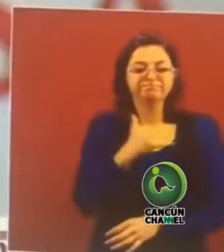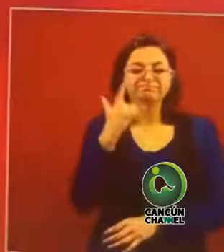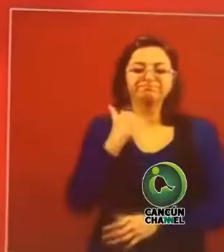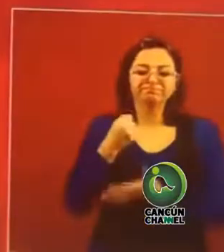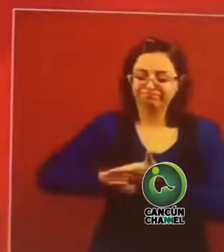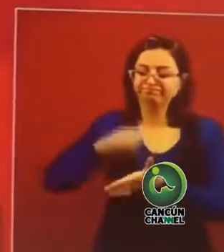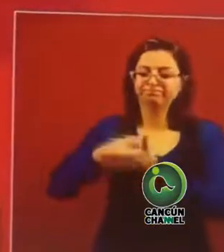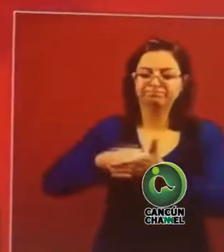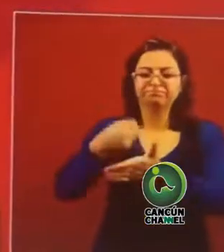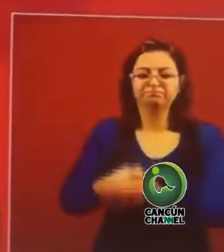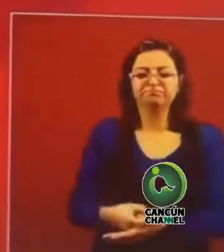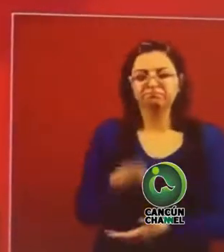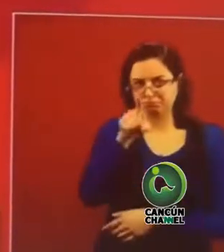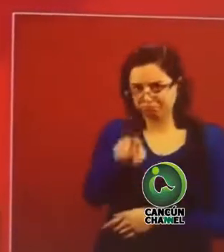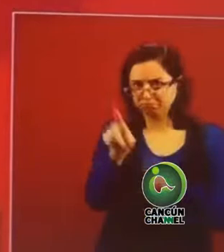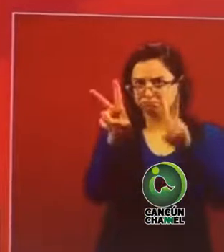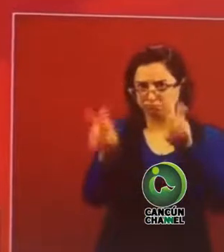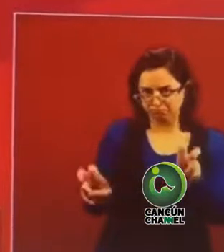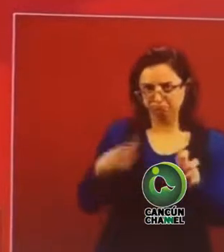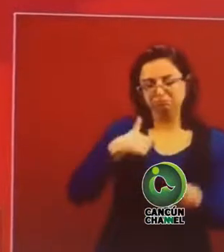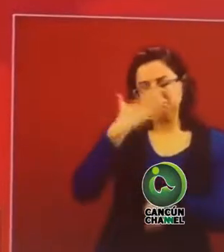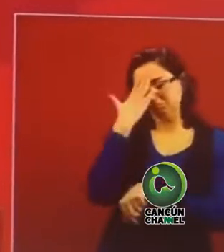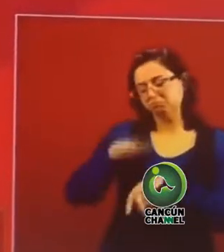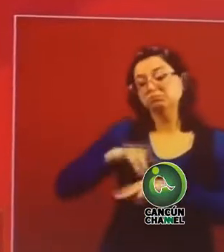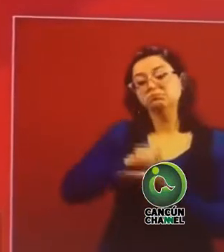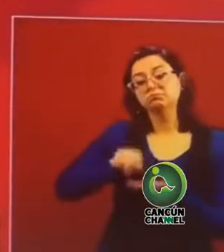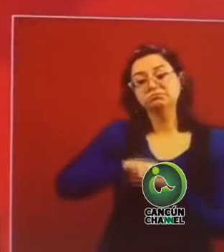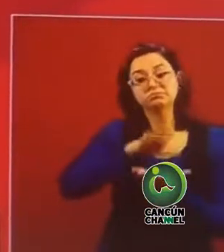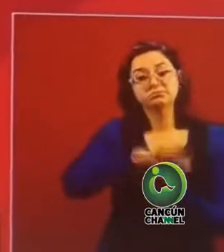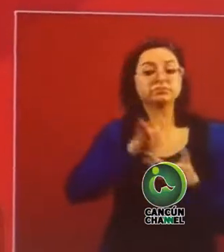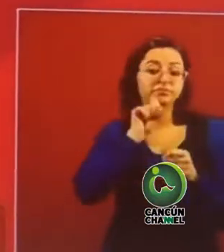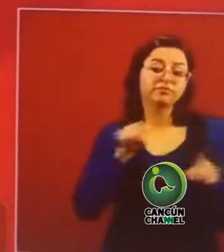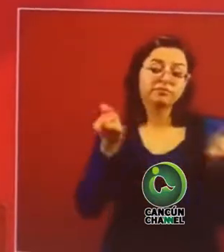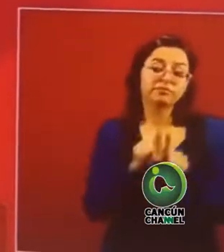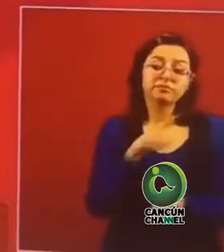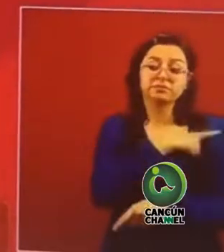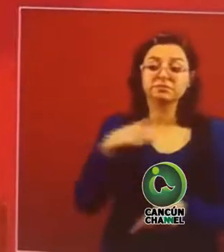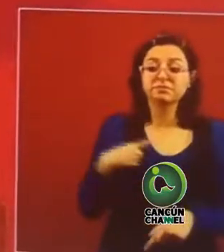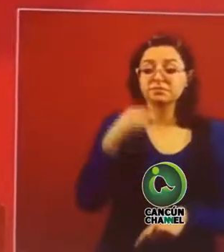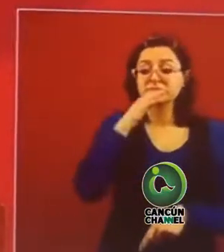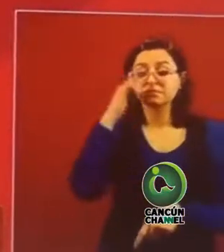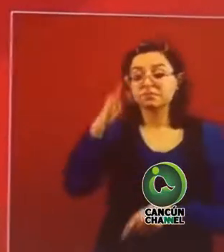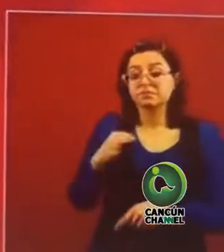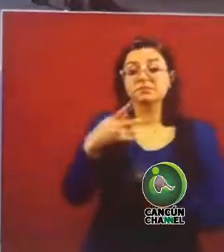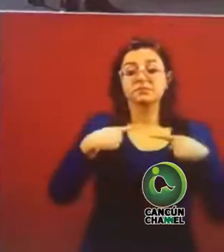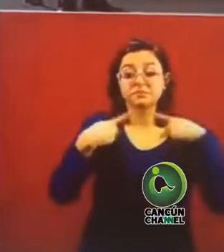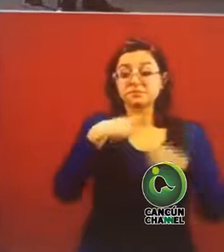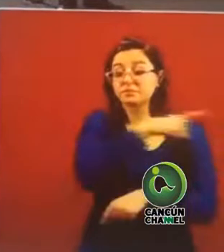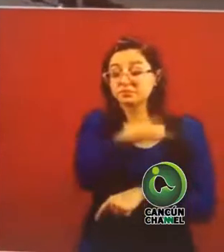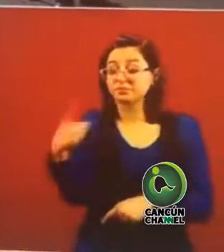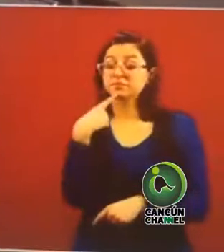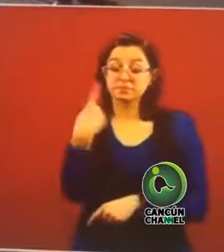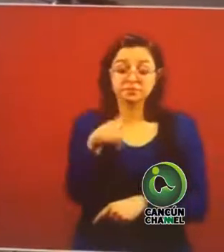Entonces vamos a tomar nota de este asunto y también que se sepa eso, que a través de las propias quejas estamos